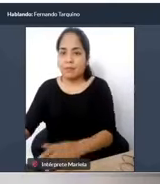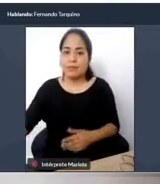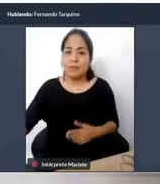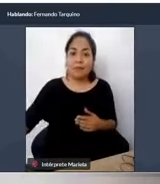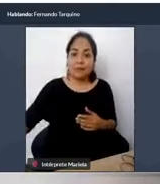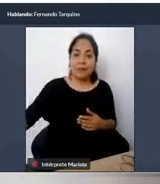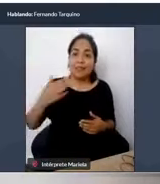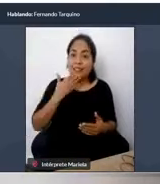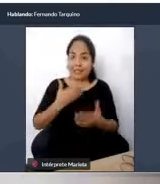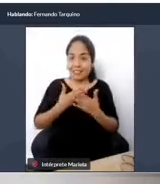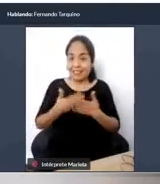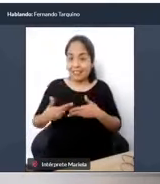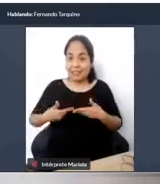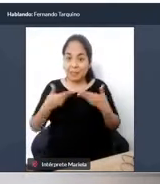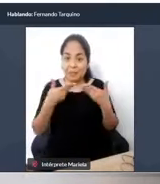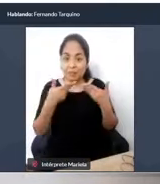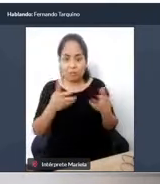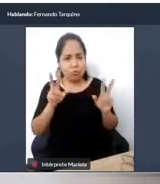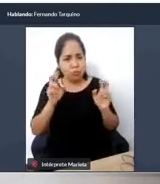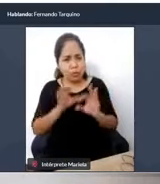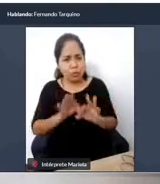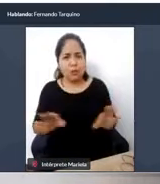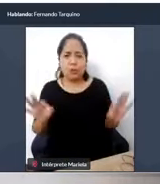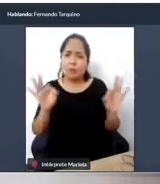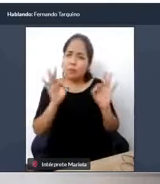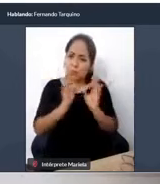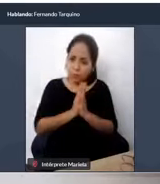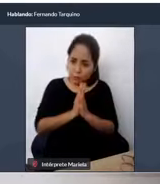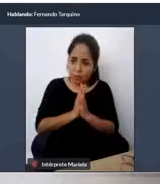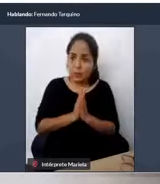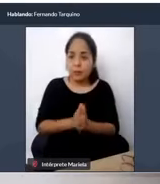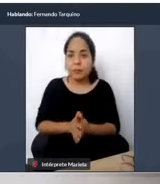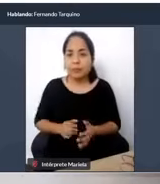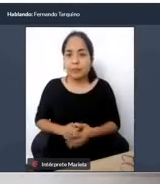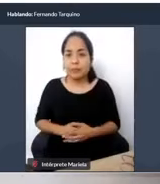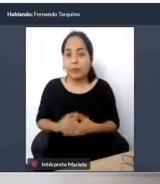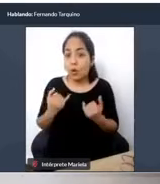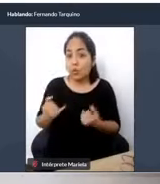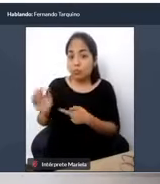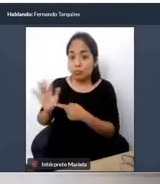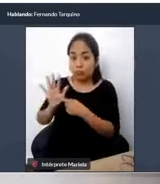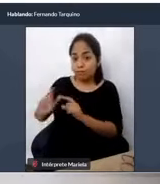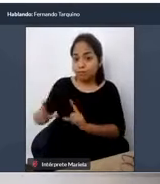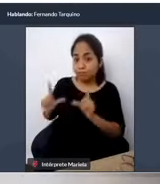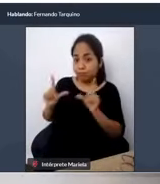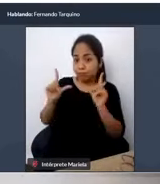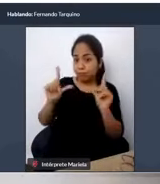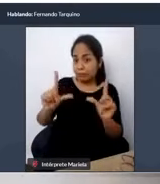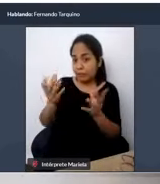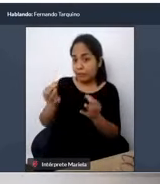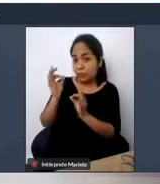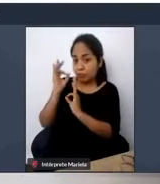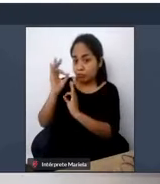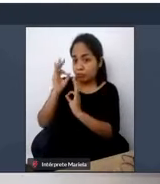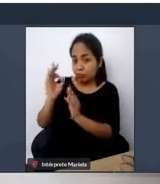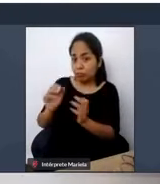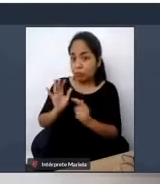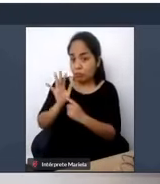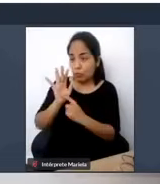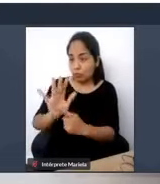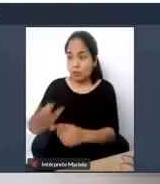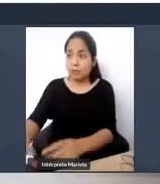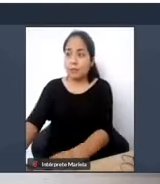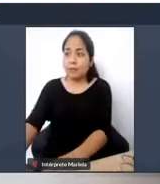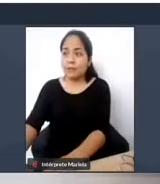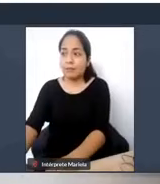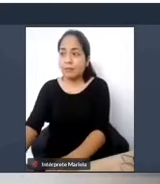ahora pediría por favor si me permitieran compartir mi pantalla pues tengo una presentación que hacer bastante ágil